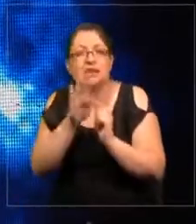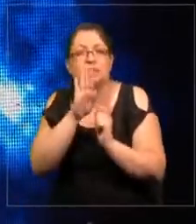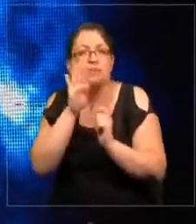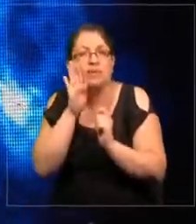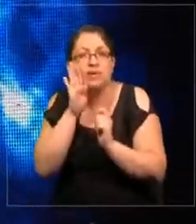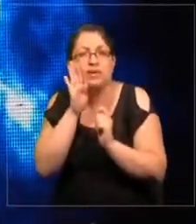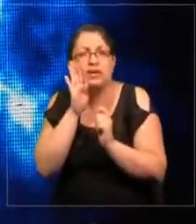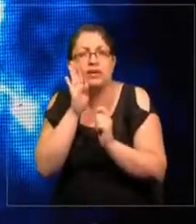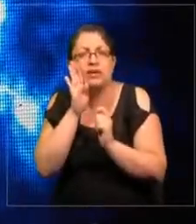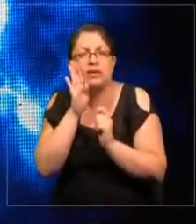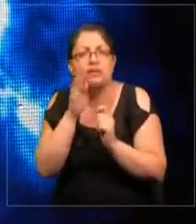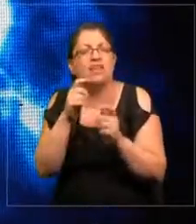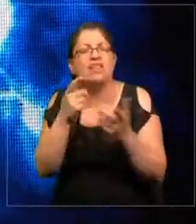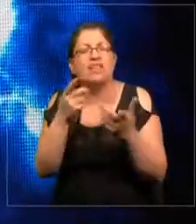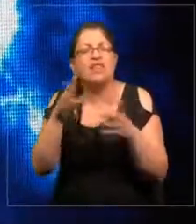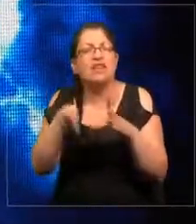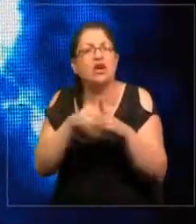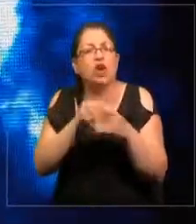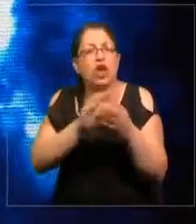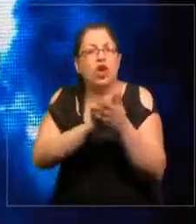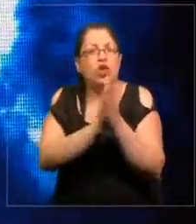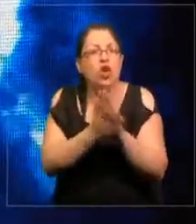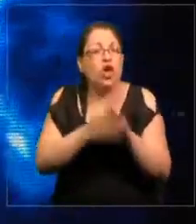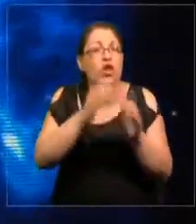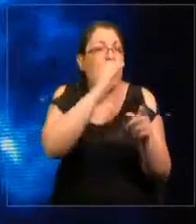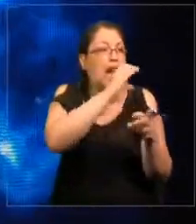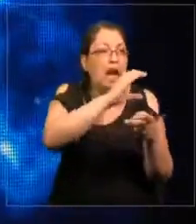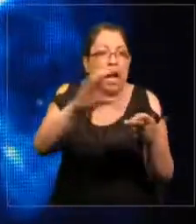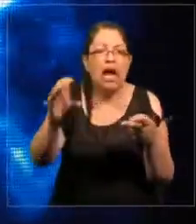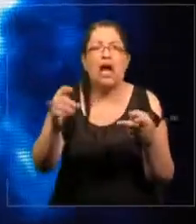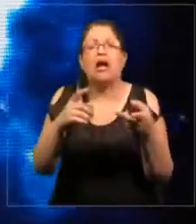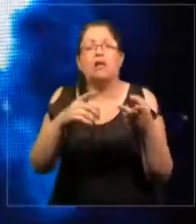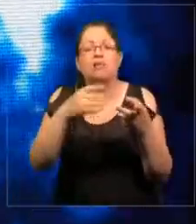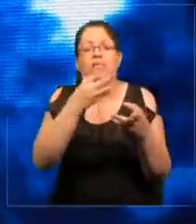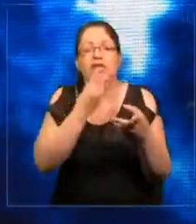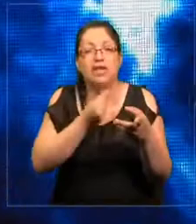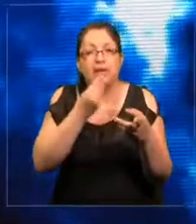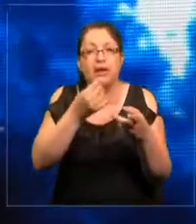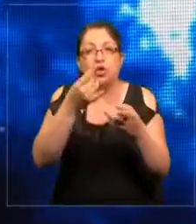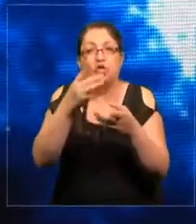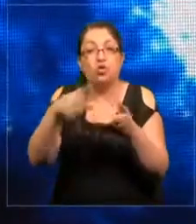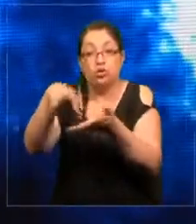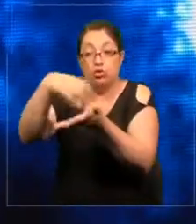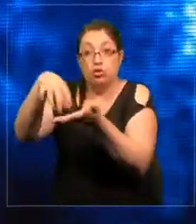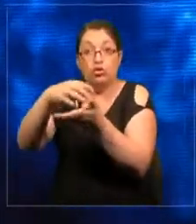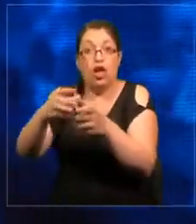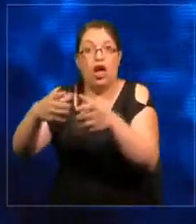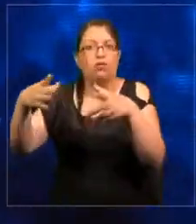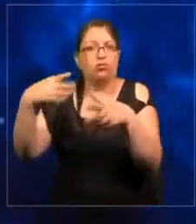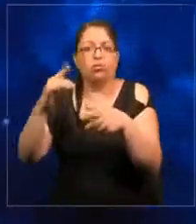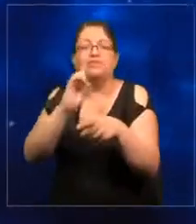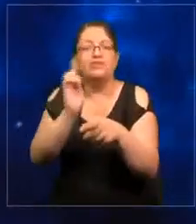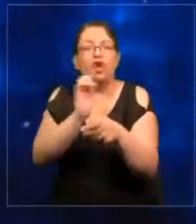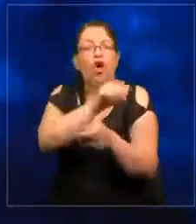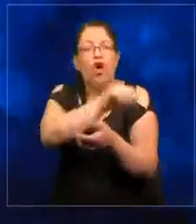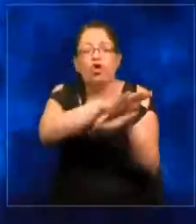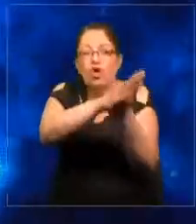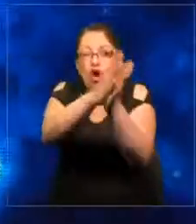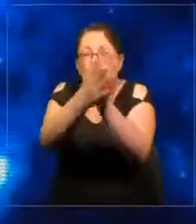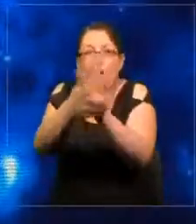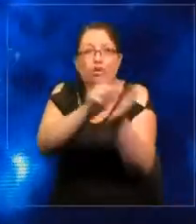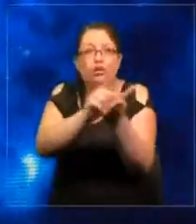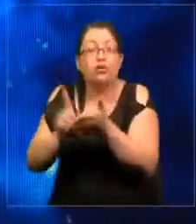Esto incluye también todas las áreas rurales de Israel, no solo las grandes ciudades. Ahora, solo para